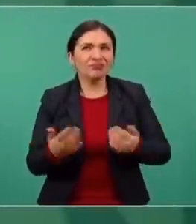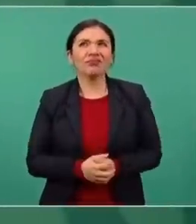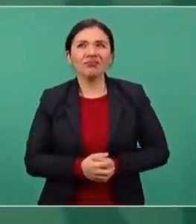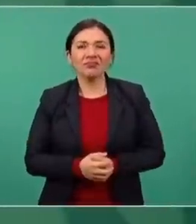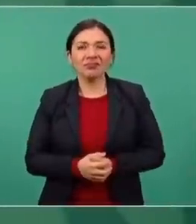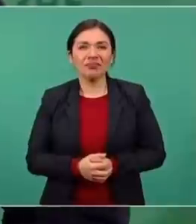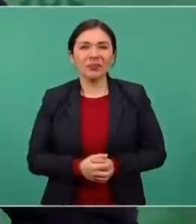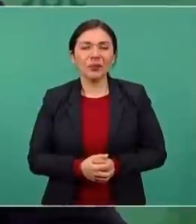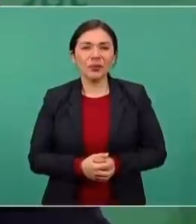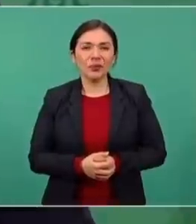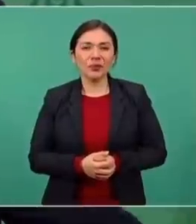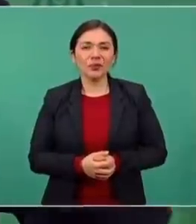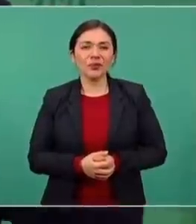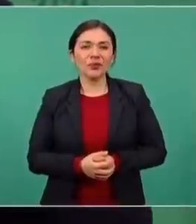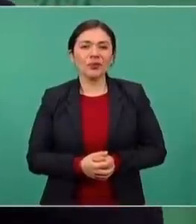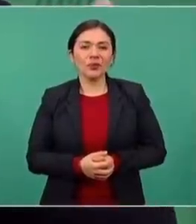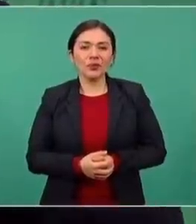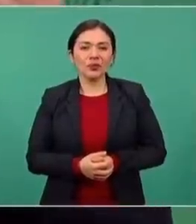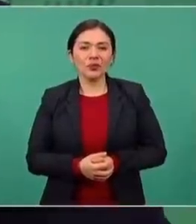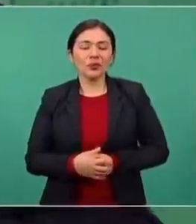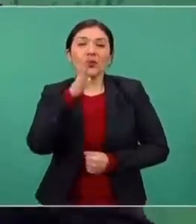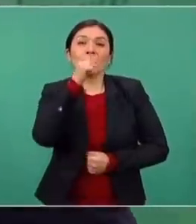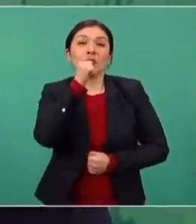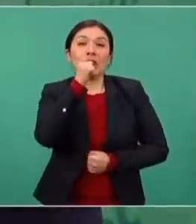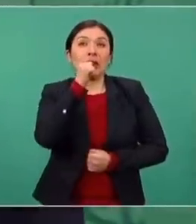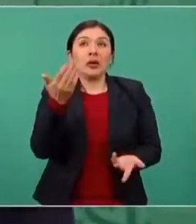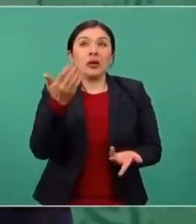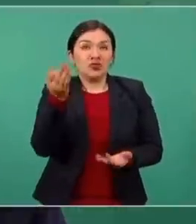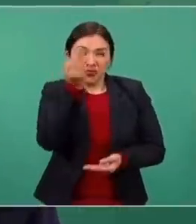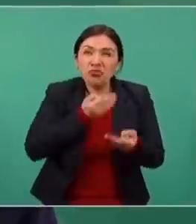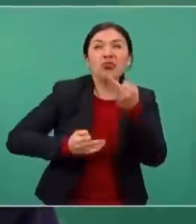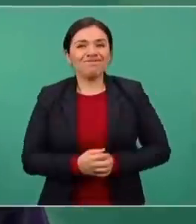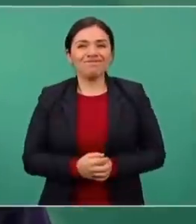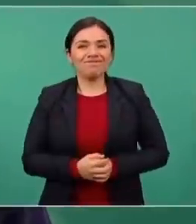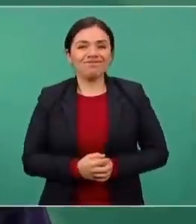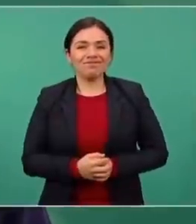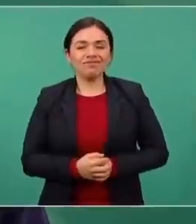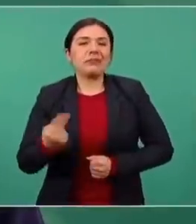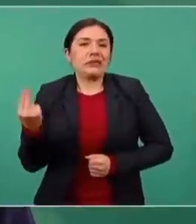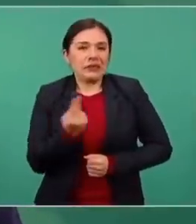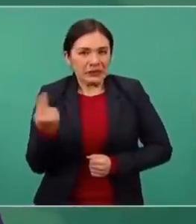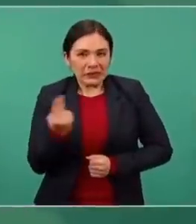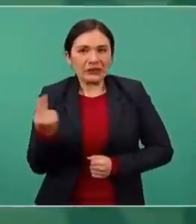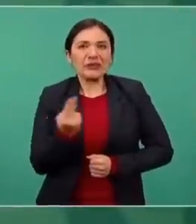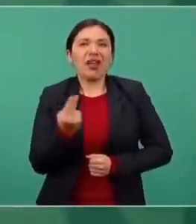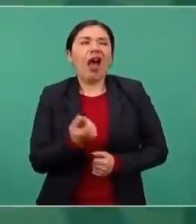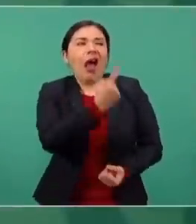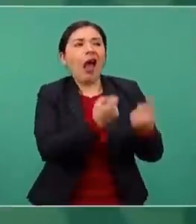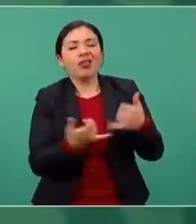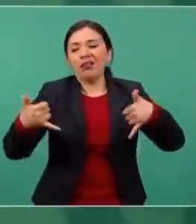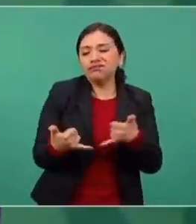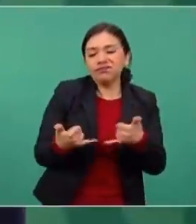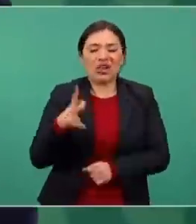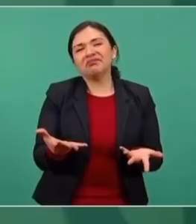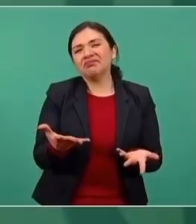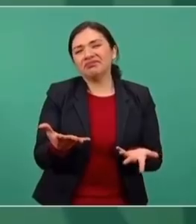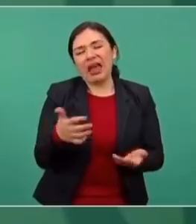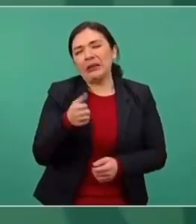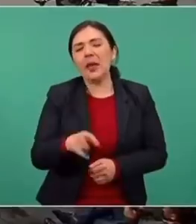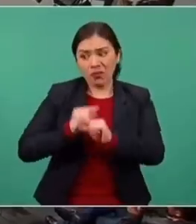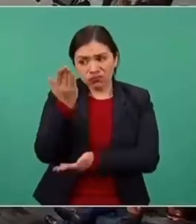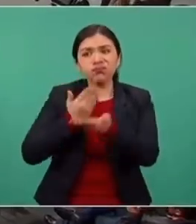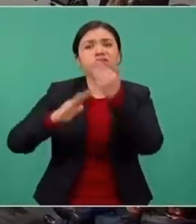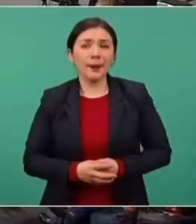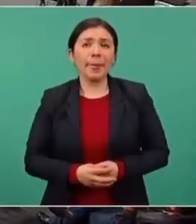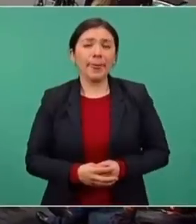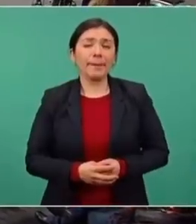podemos contar con el apoyo de todos. Tiene que haber oposición, tiene que haber contrapesos. Pero vamos